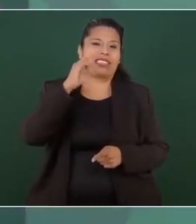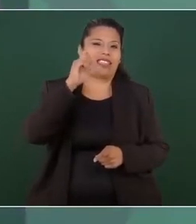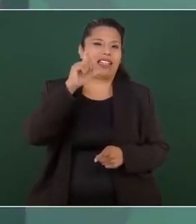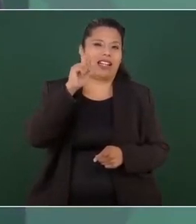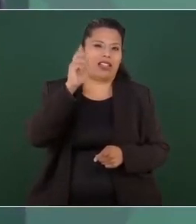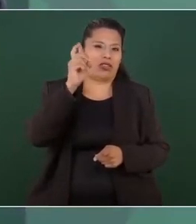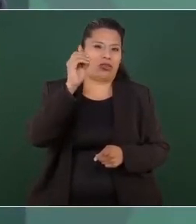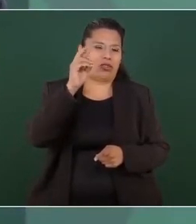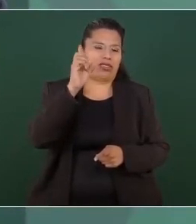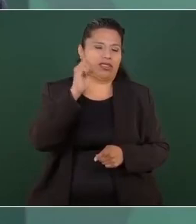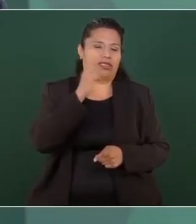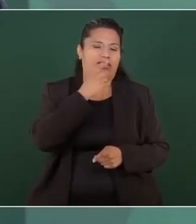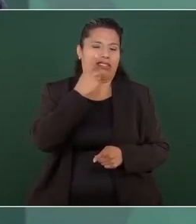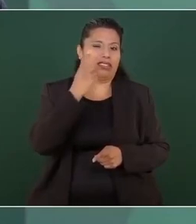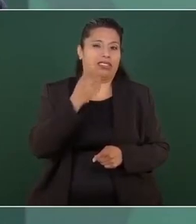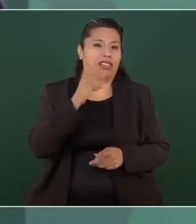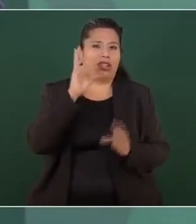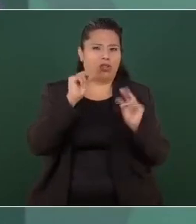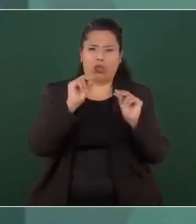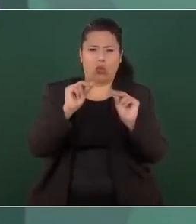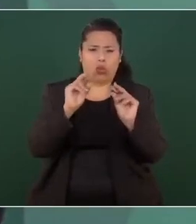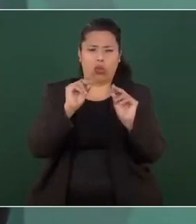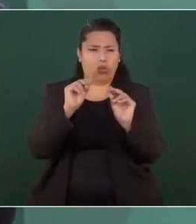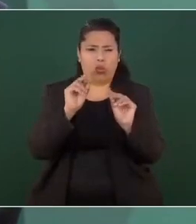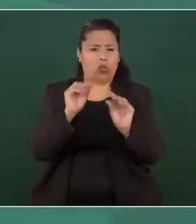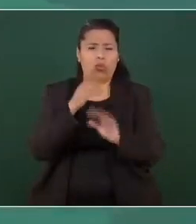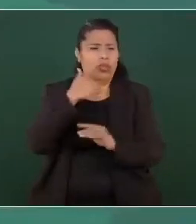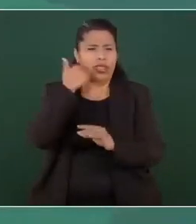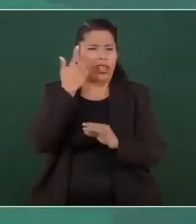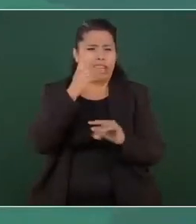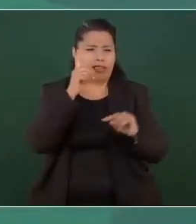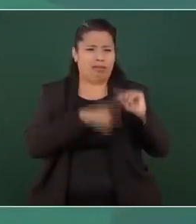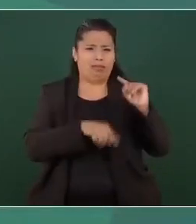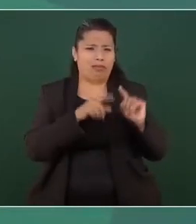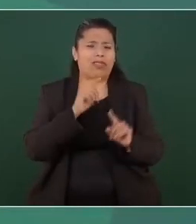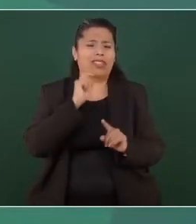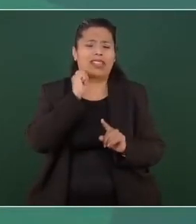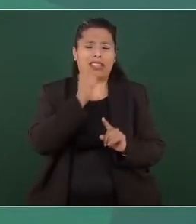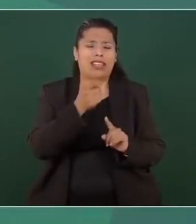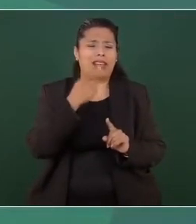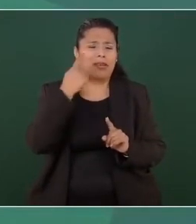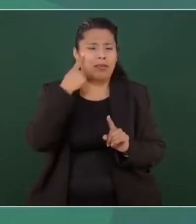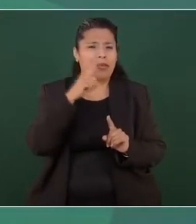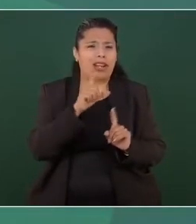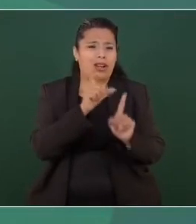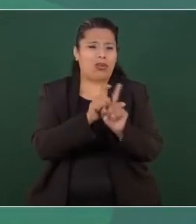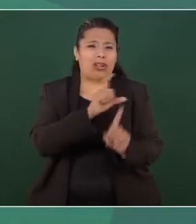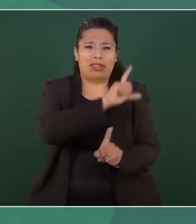tenga disciplina, profesionalismo,